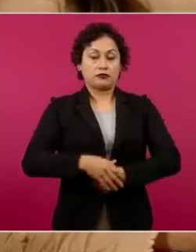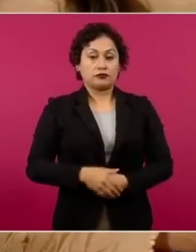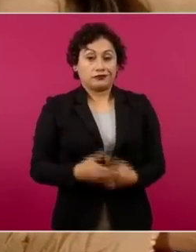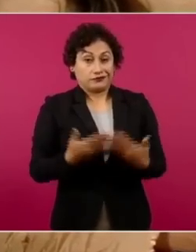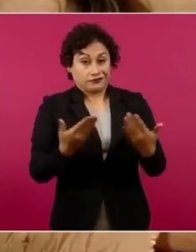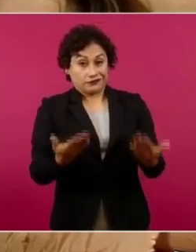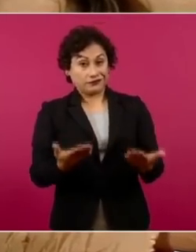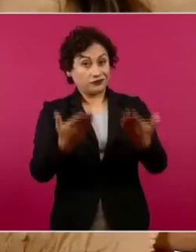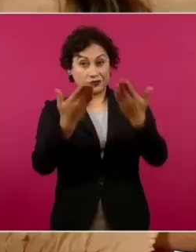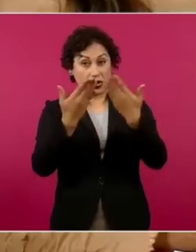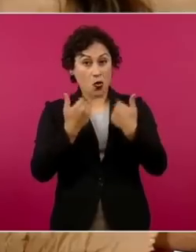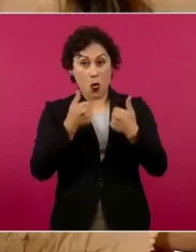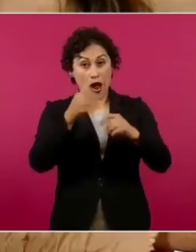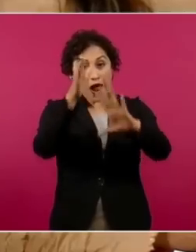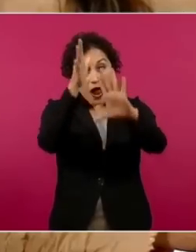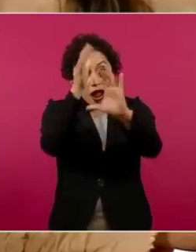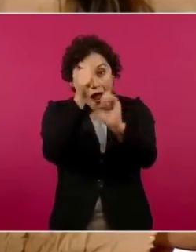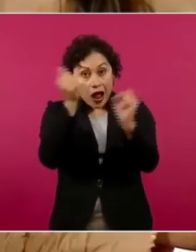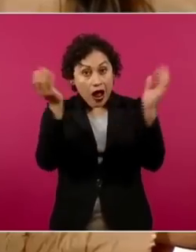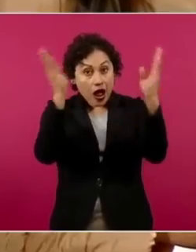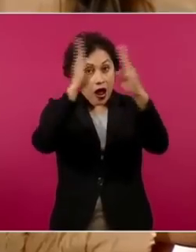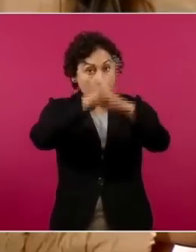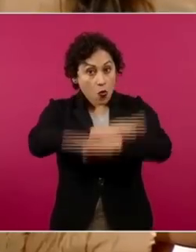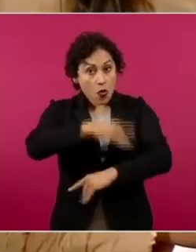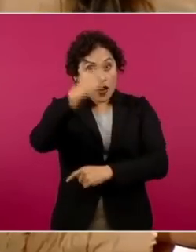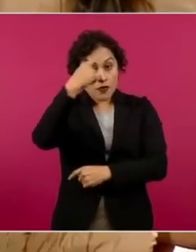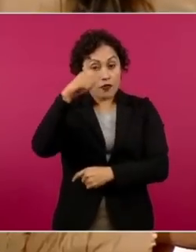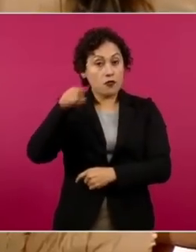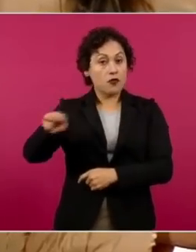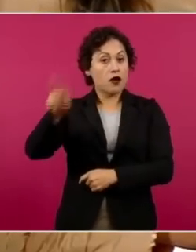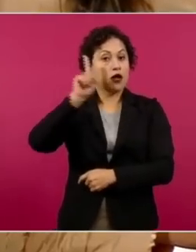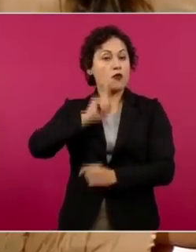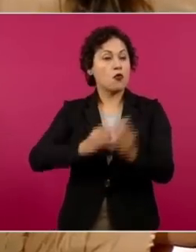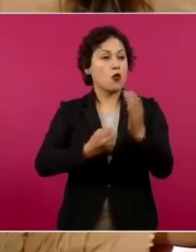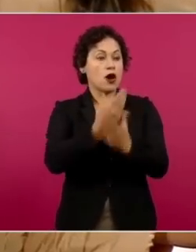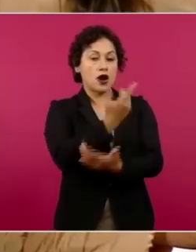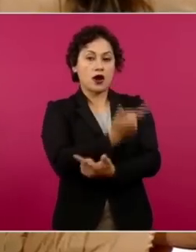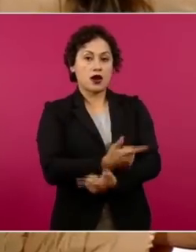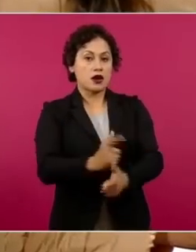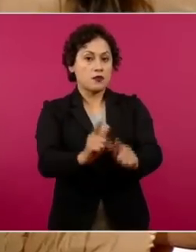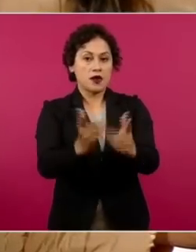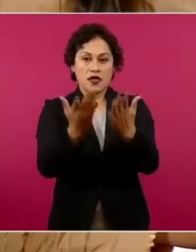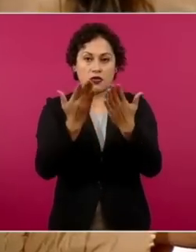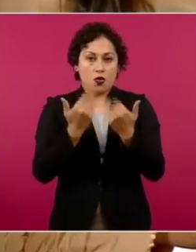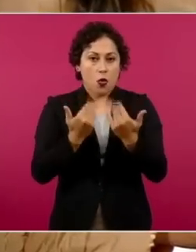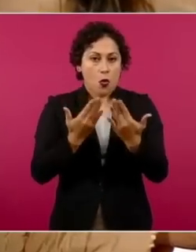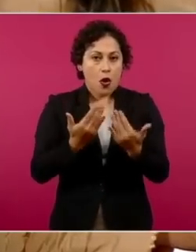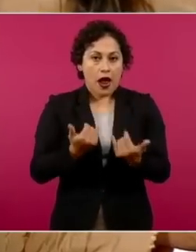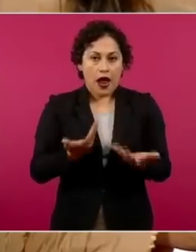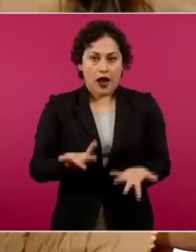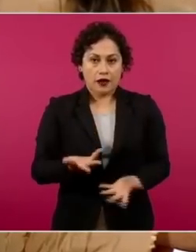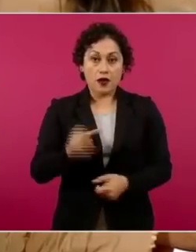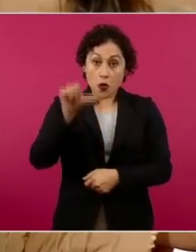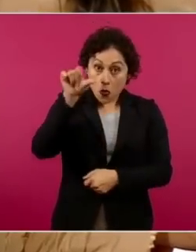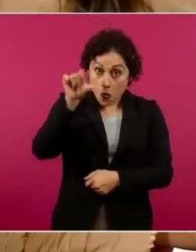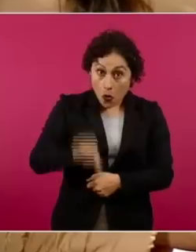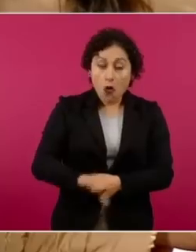un acuerdo reparatorio para que esta joven pueda ser liberada, incluso hoy mismo.